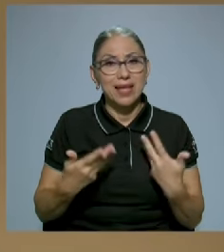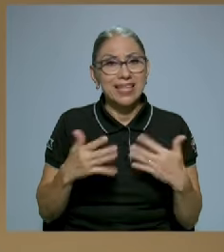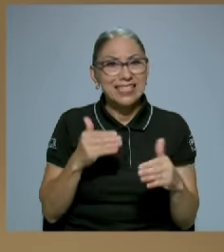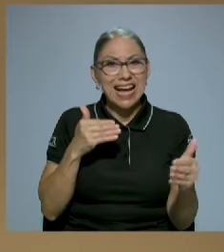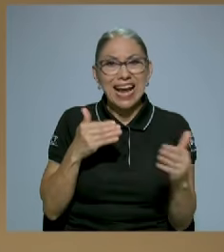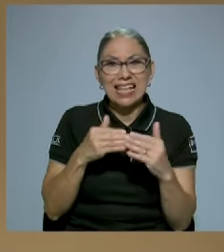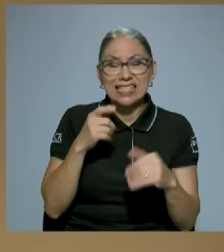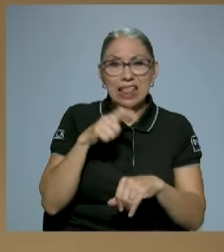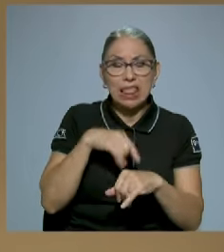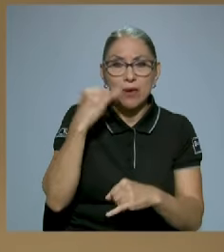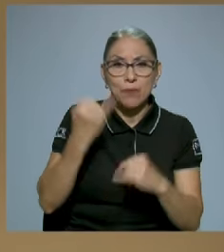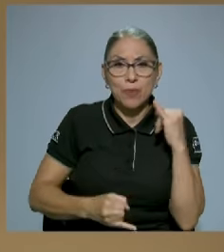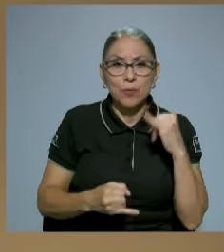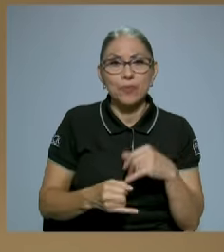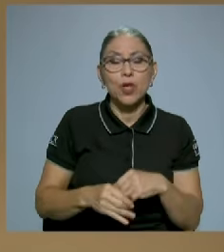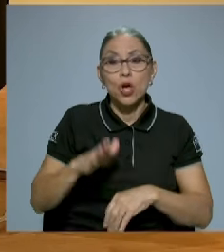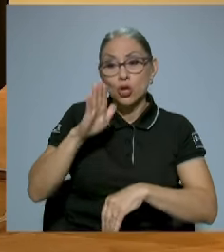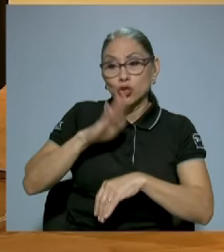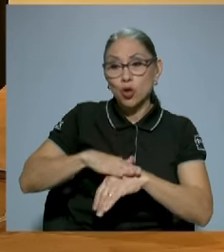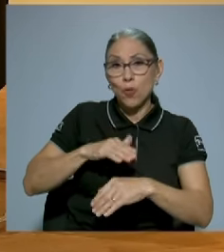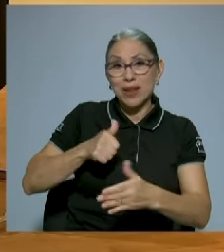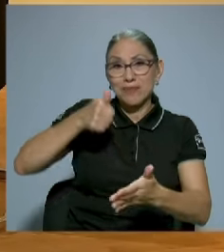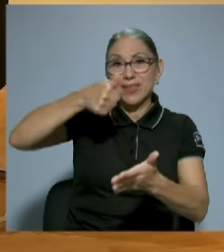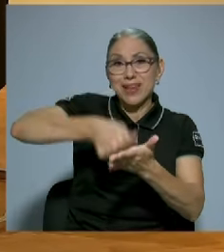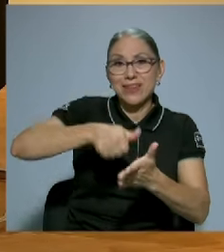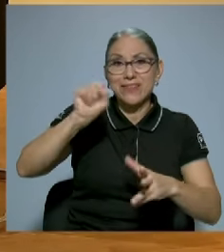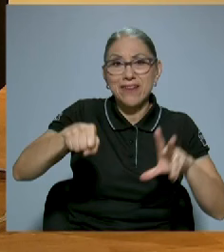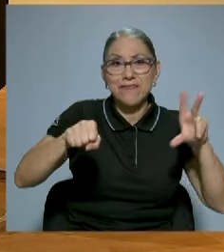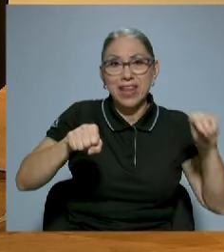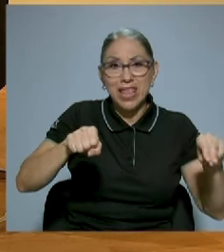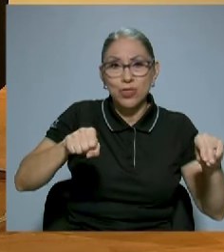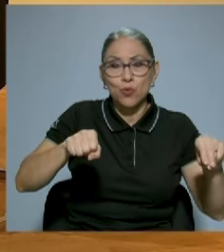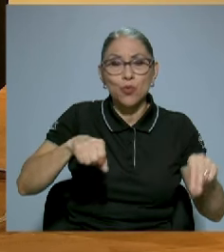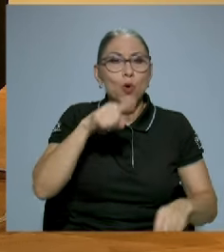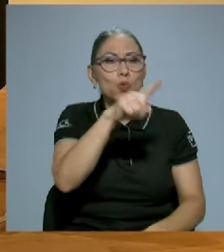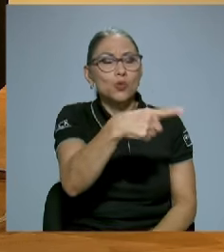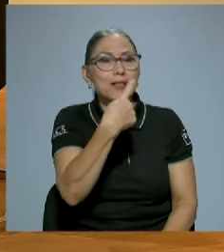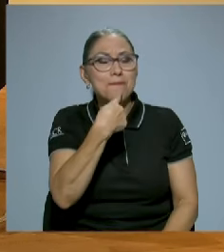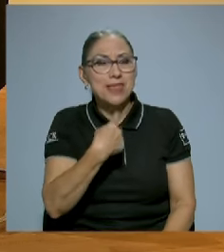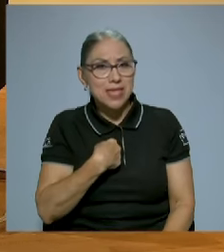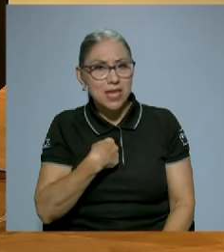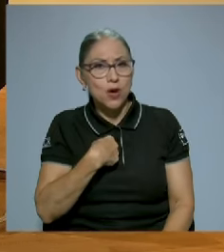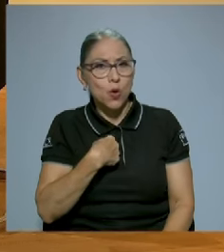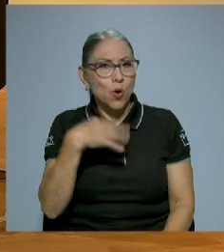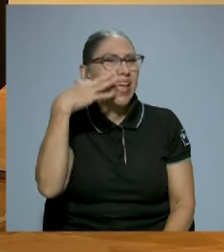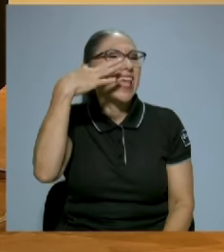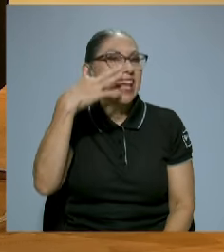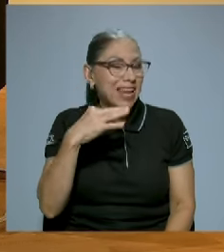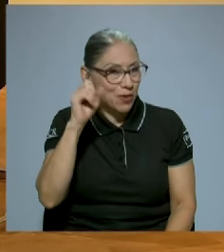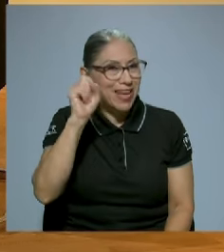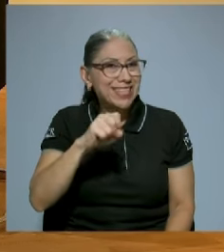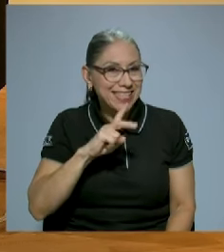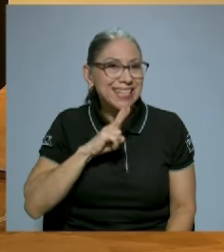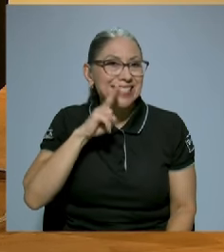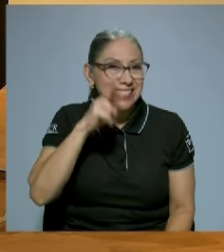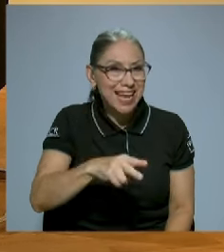nos acabó el tiempo, lo del referendo. Usted me dijo y creo que es cierto que hubo un referendo